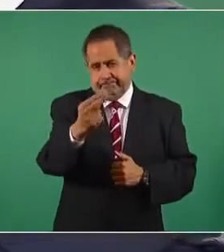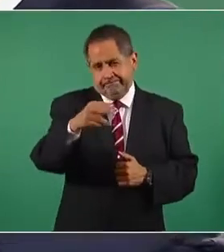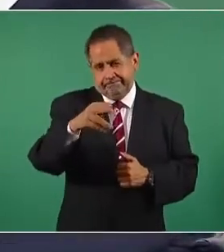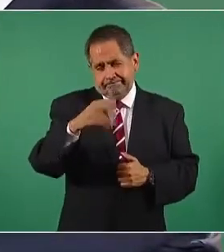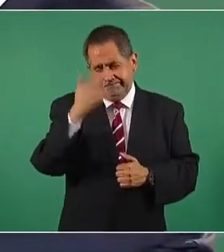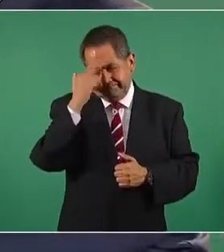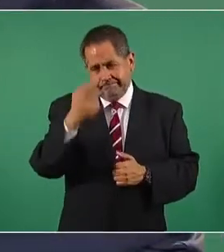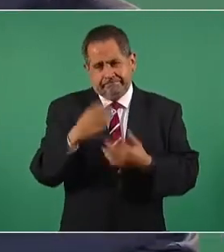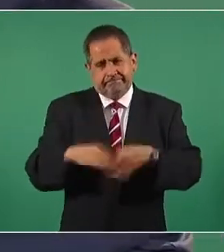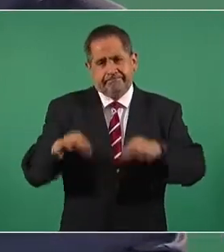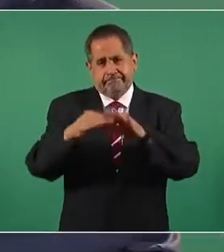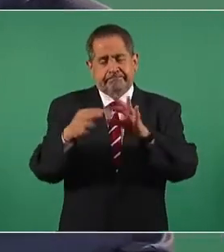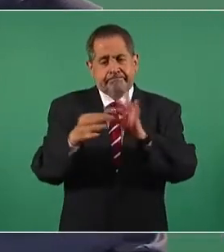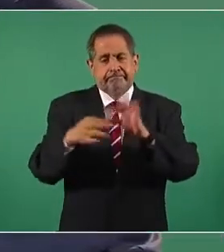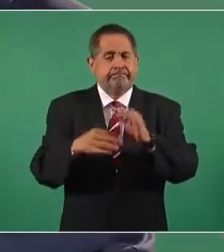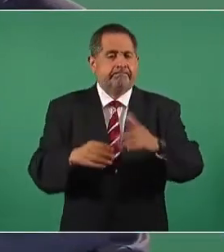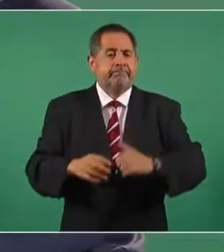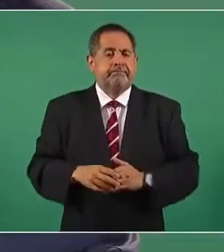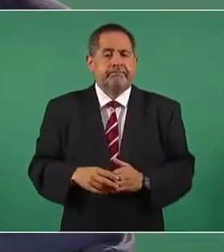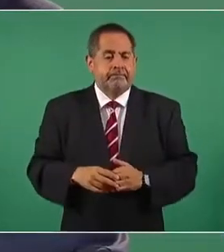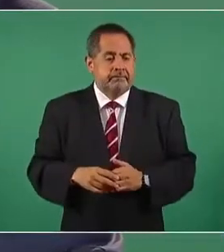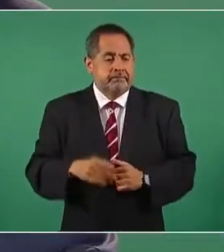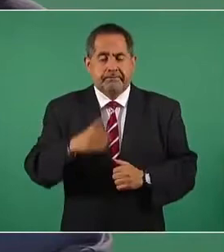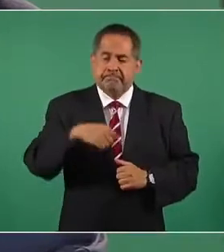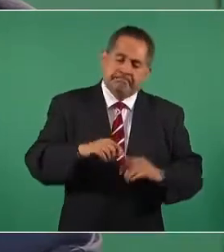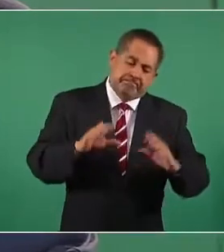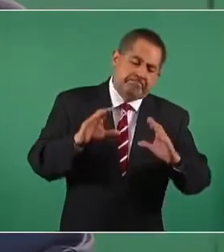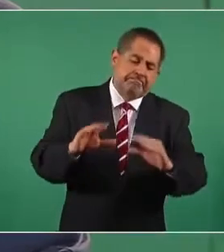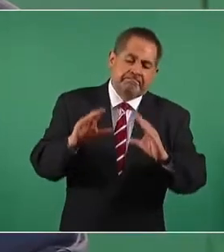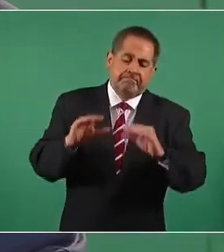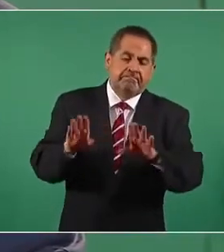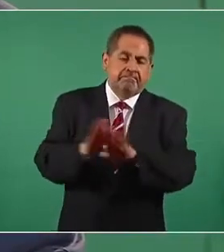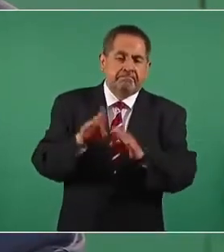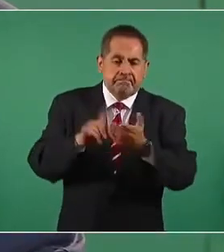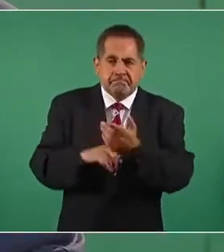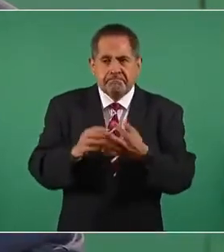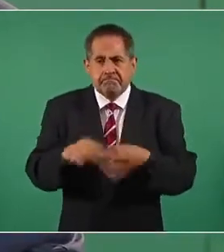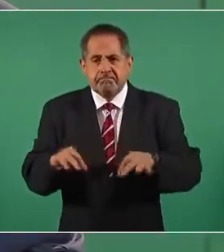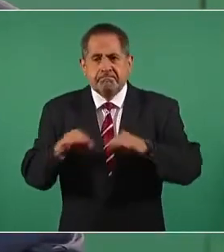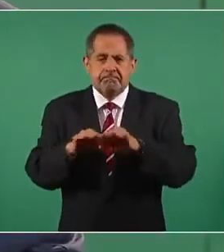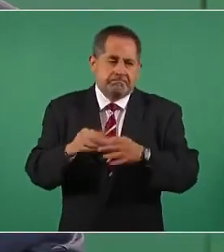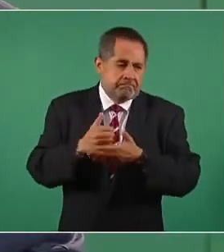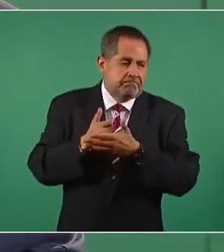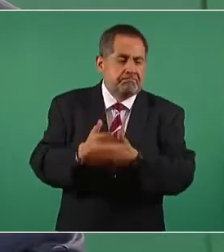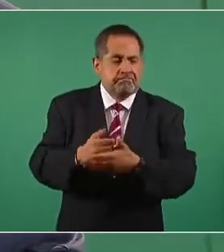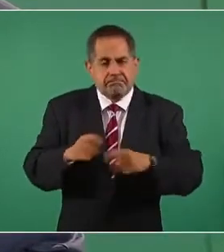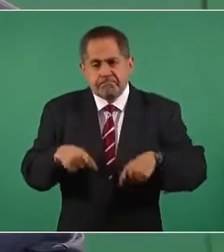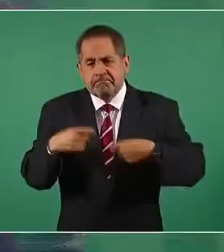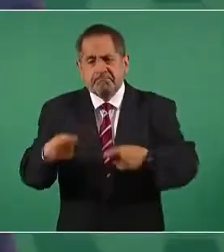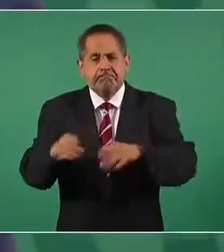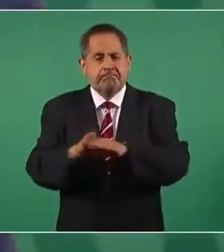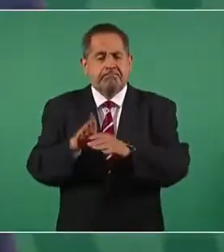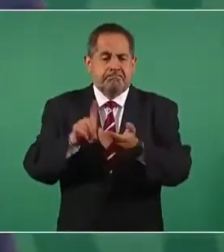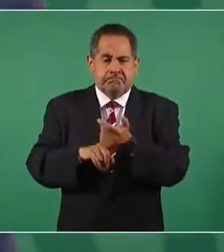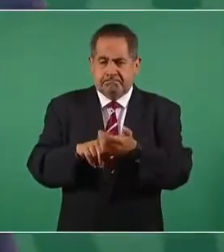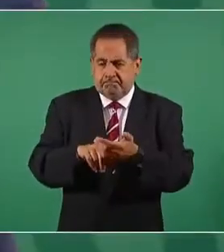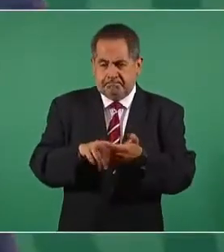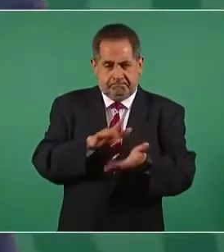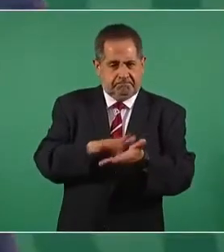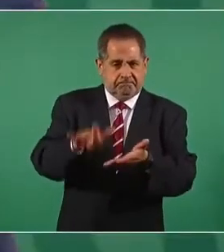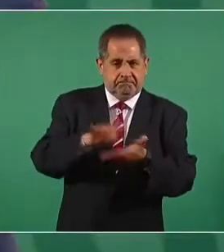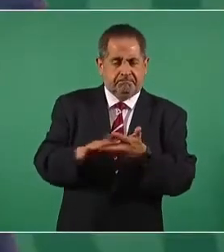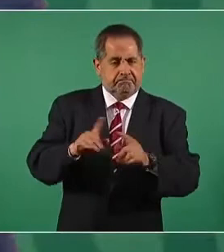el educar, el formar de otra forma,